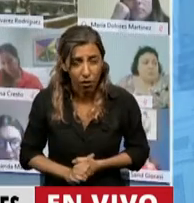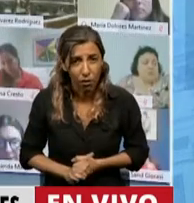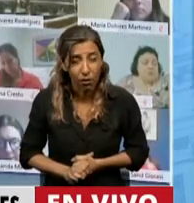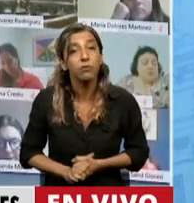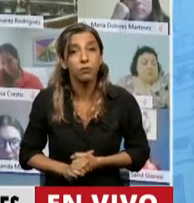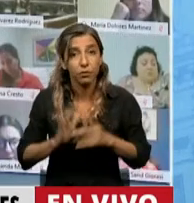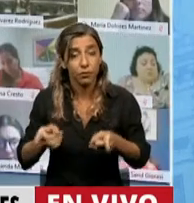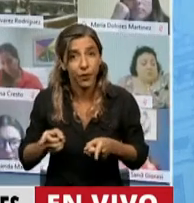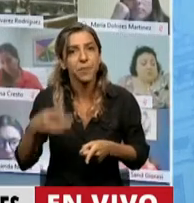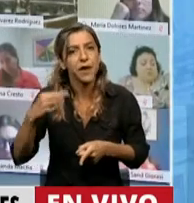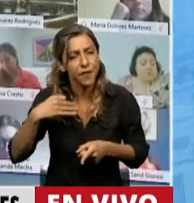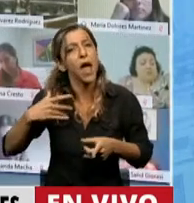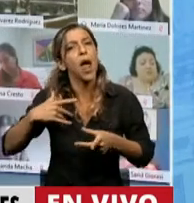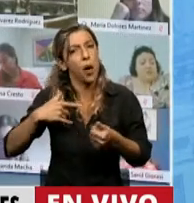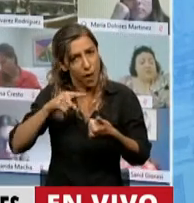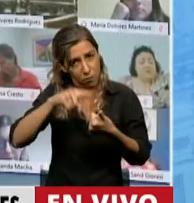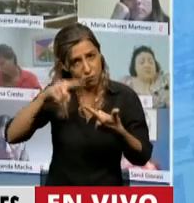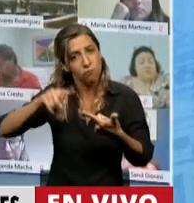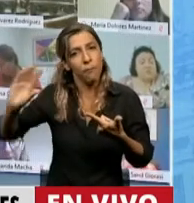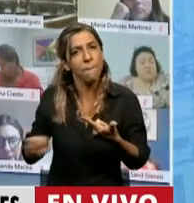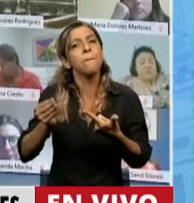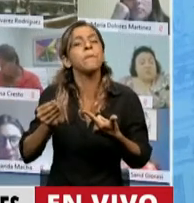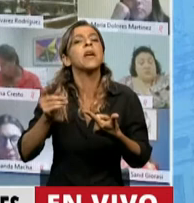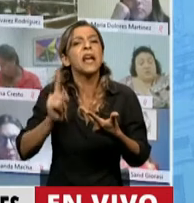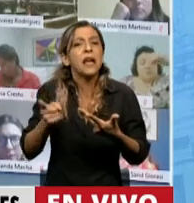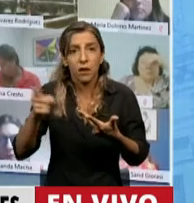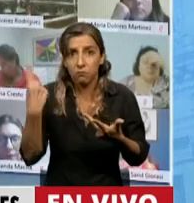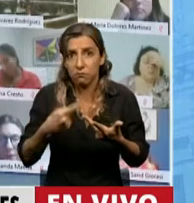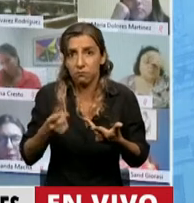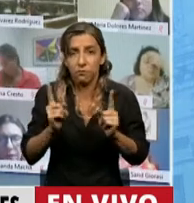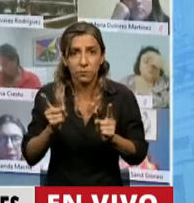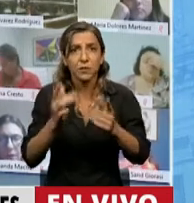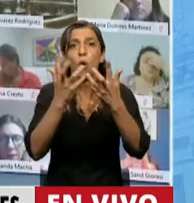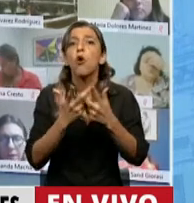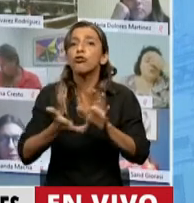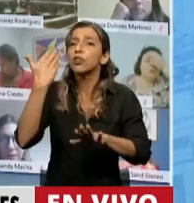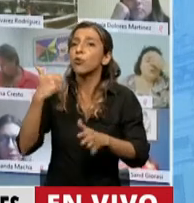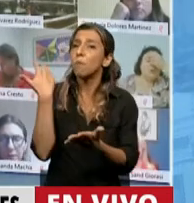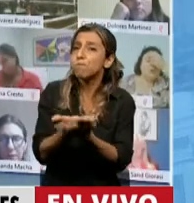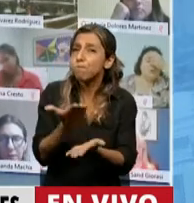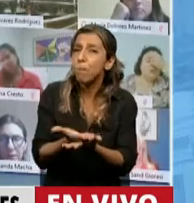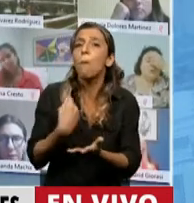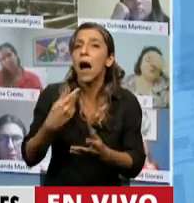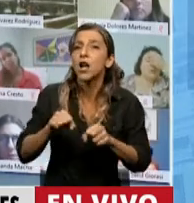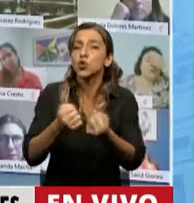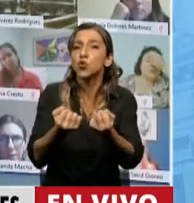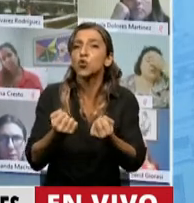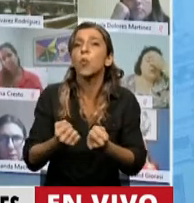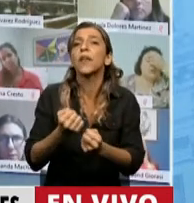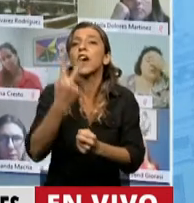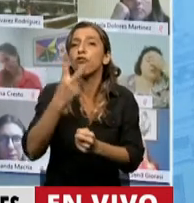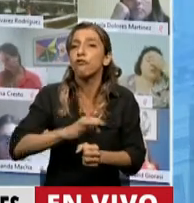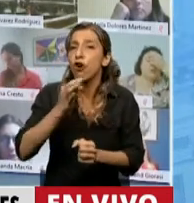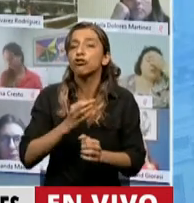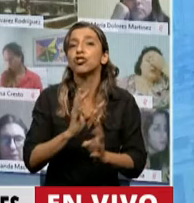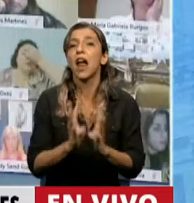tendría también que venir acompañado del tratamiento sobre tablas del proyecto que presentamos para suspender por dos años los desmontes y de